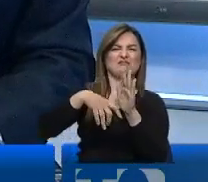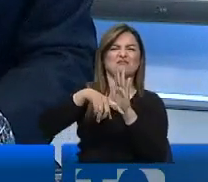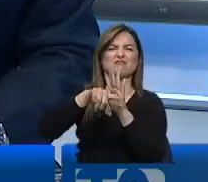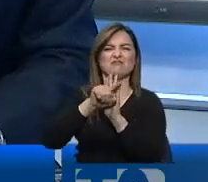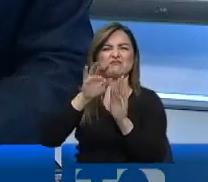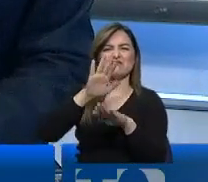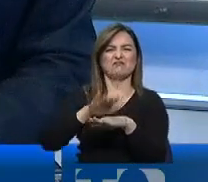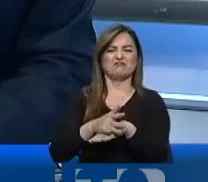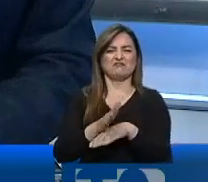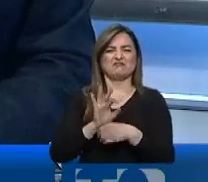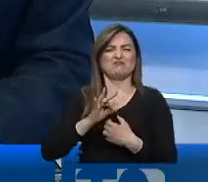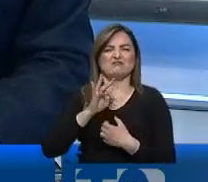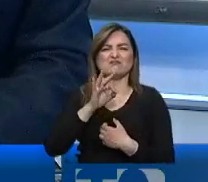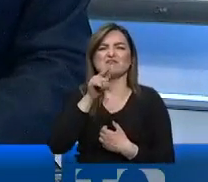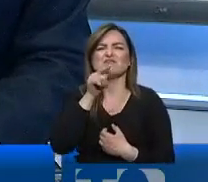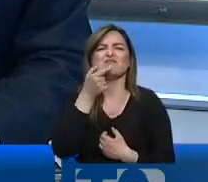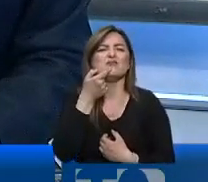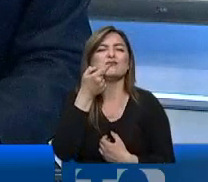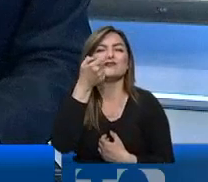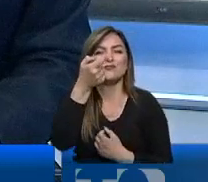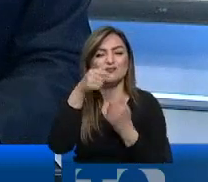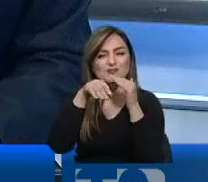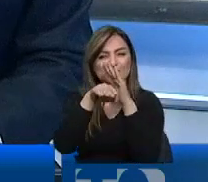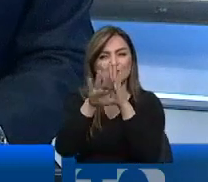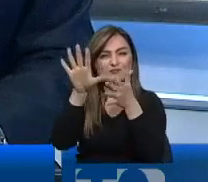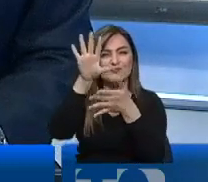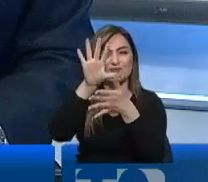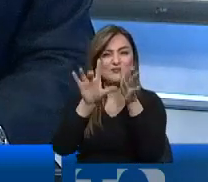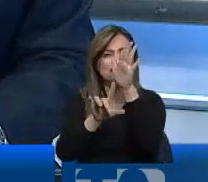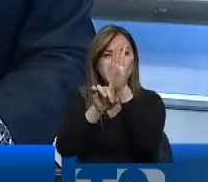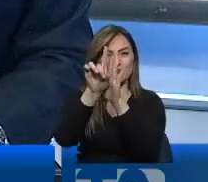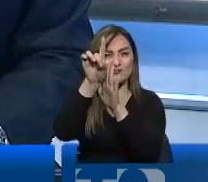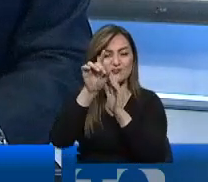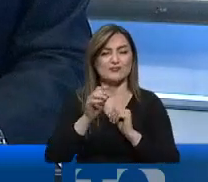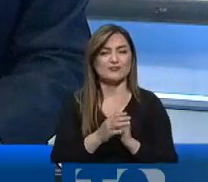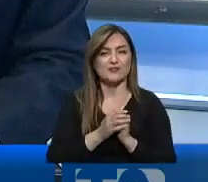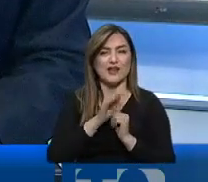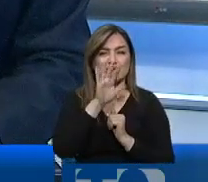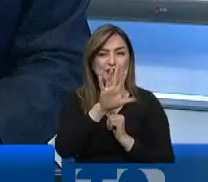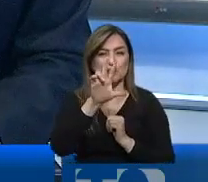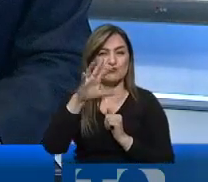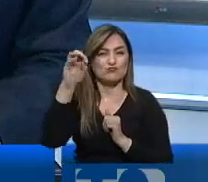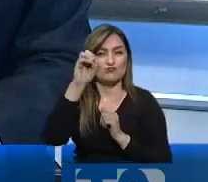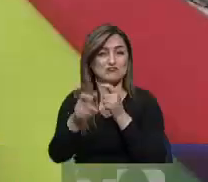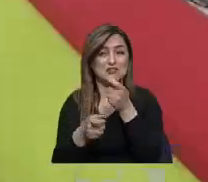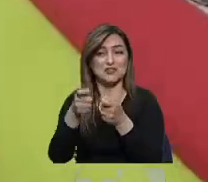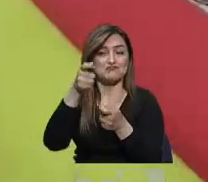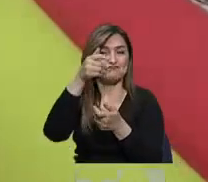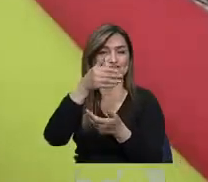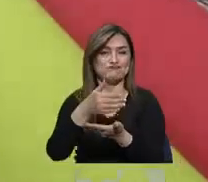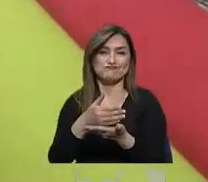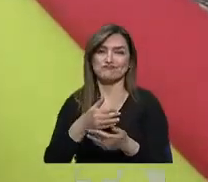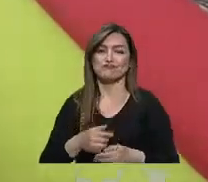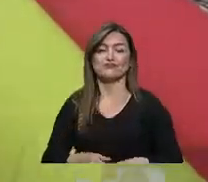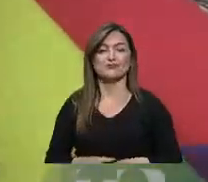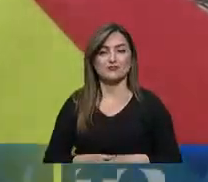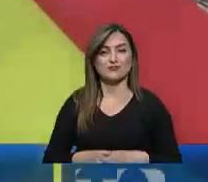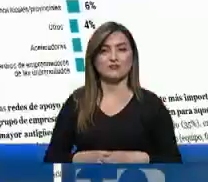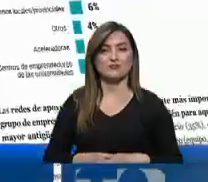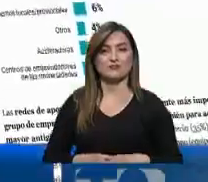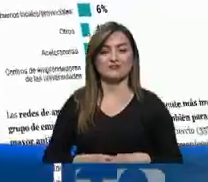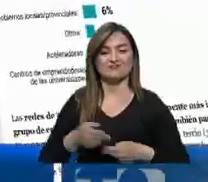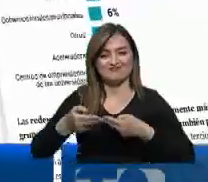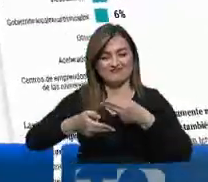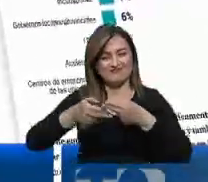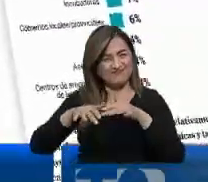Interamericano, un 53% de quienes vendían dejaron de hacerlo. El ecosistema